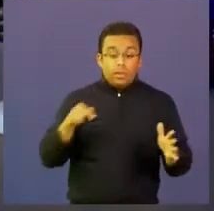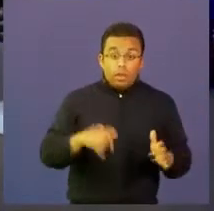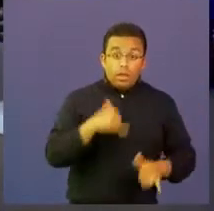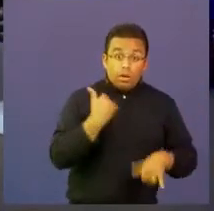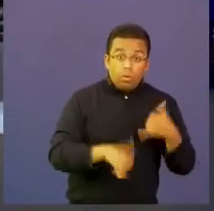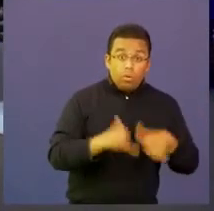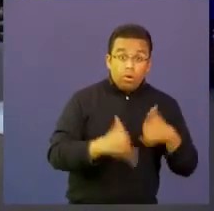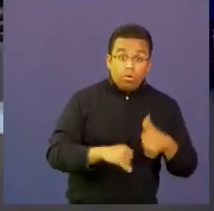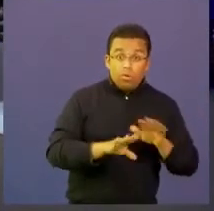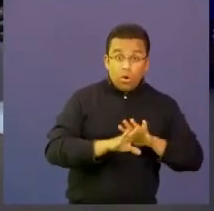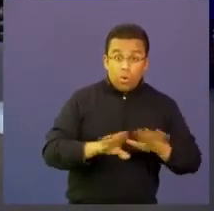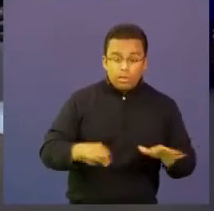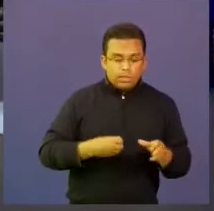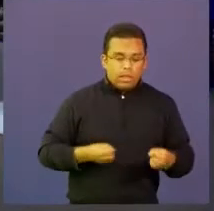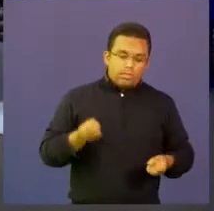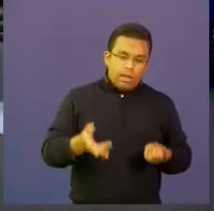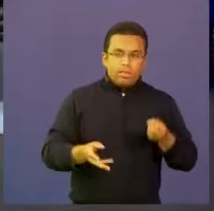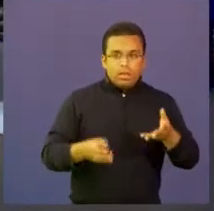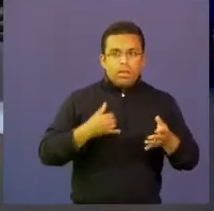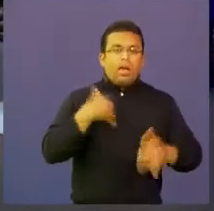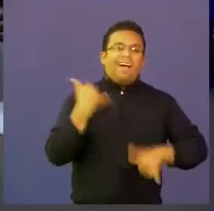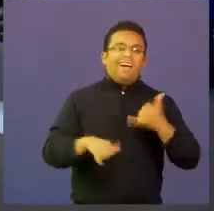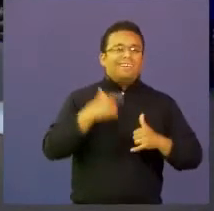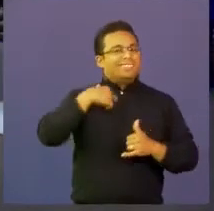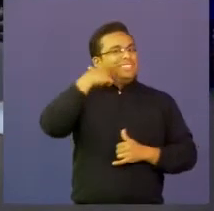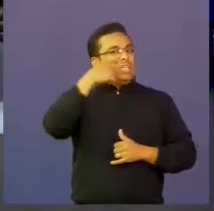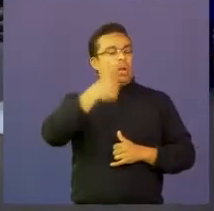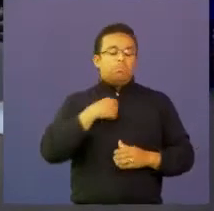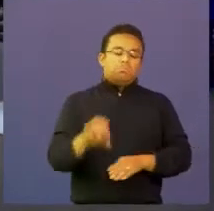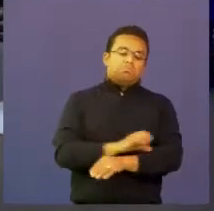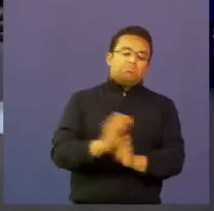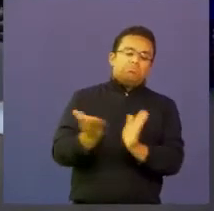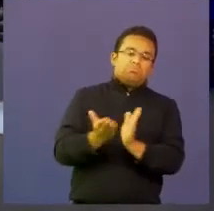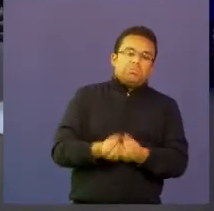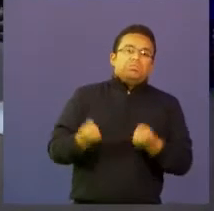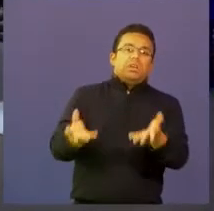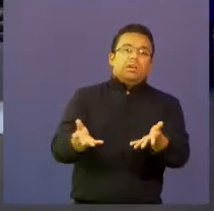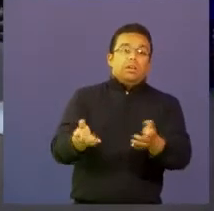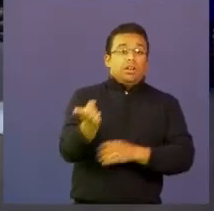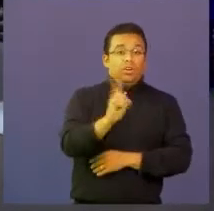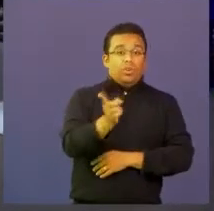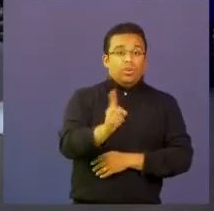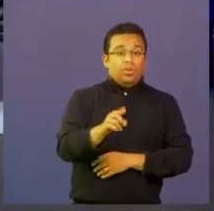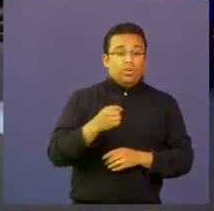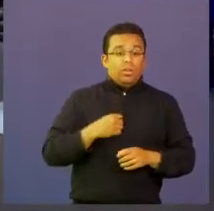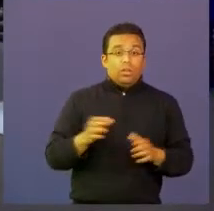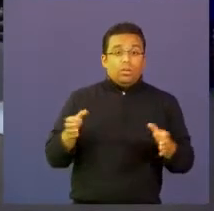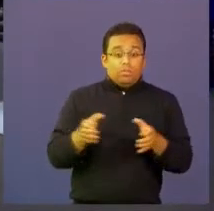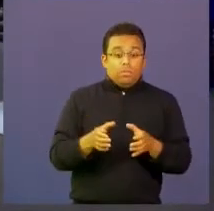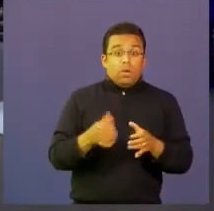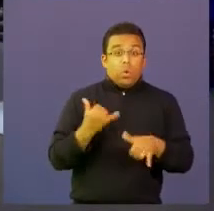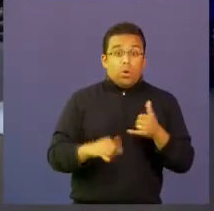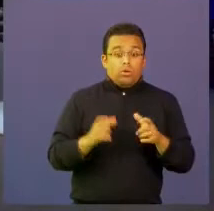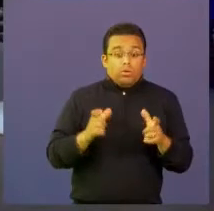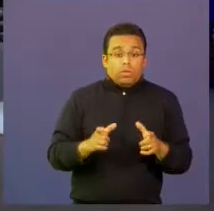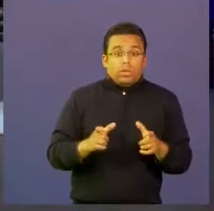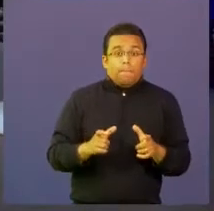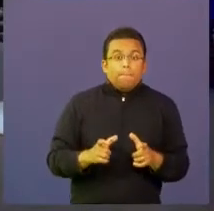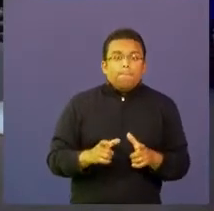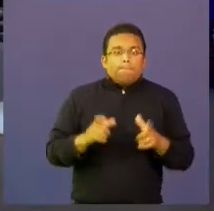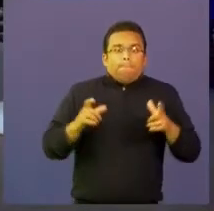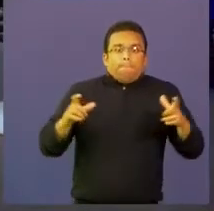desarrolló con el propósito de quedar incluido en computadores para educar sino ya estamos pensando en la primera expansión del videojuego en la cual a partir de la